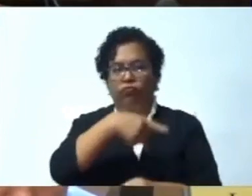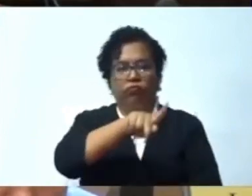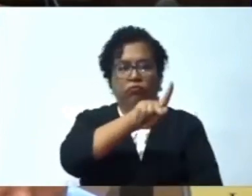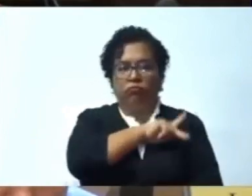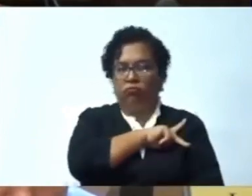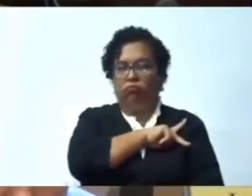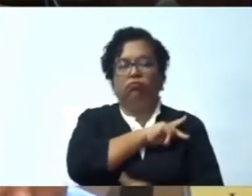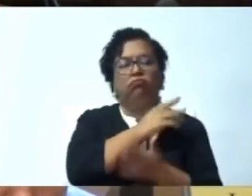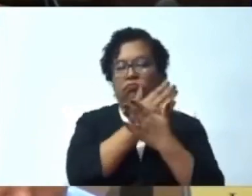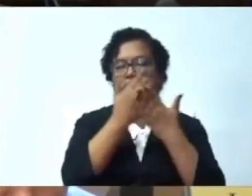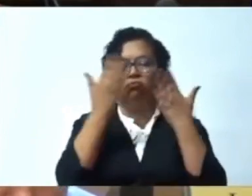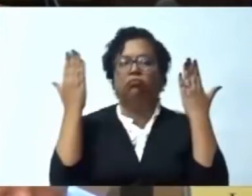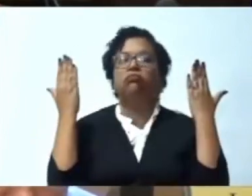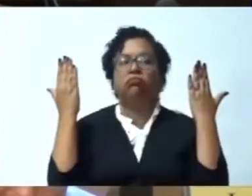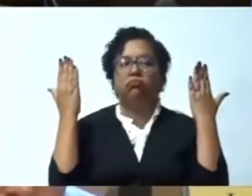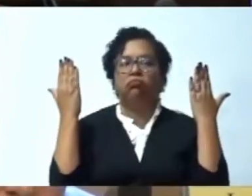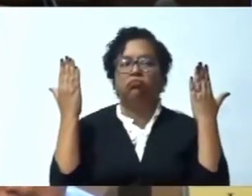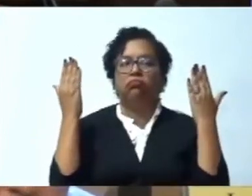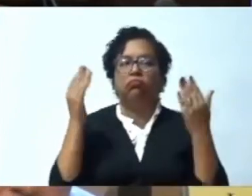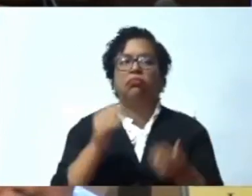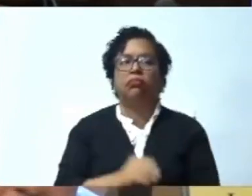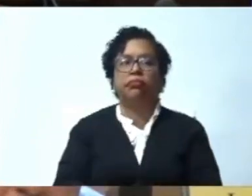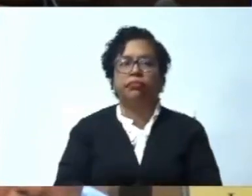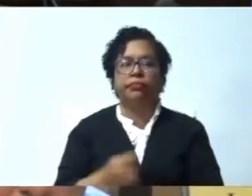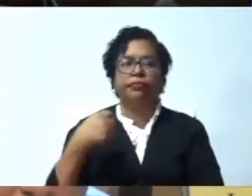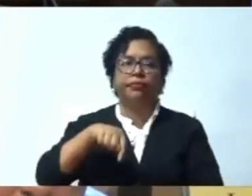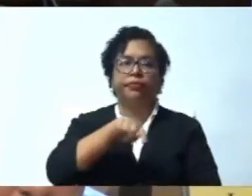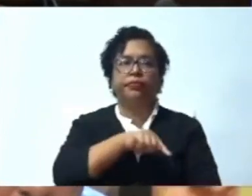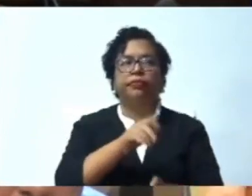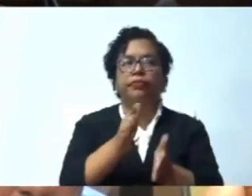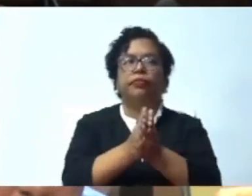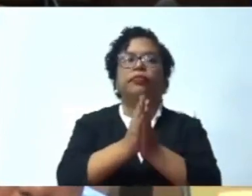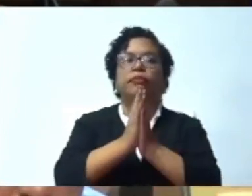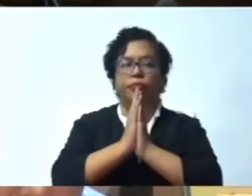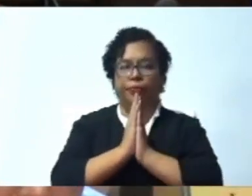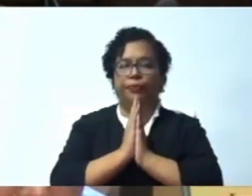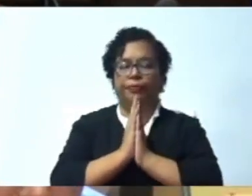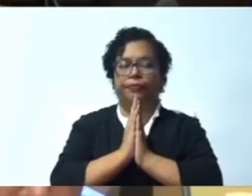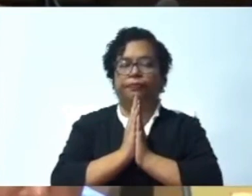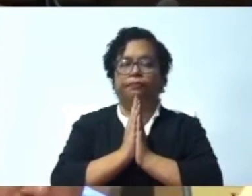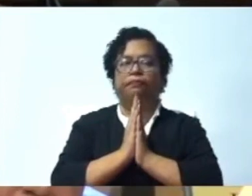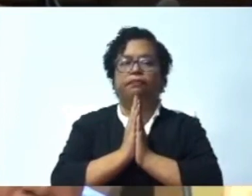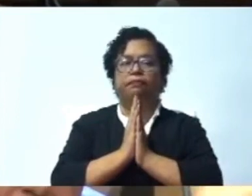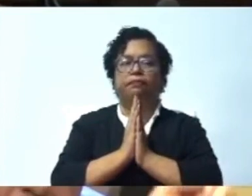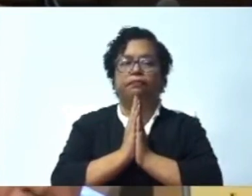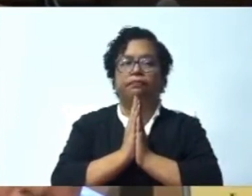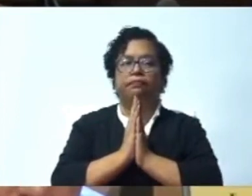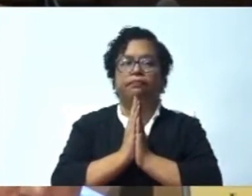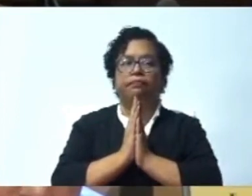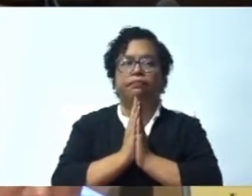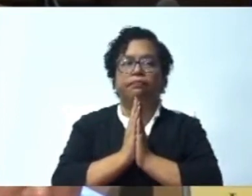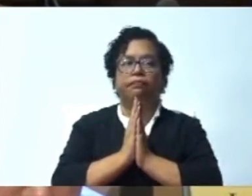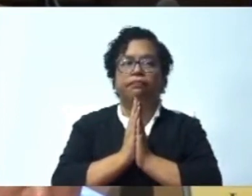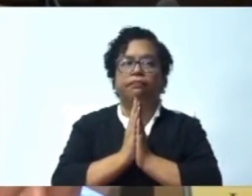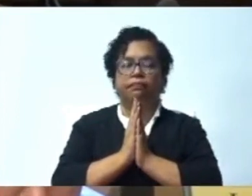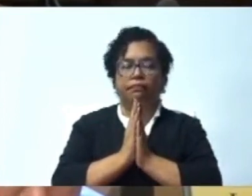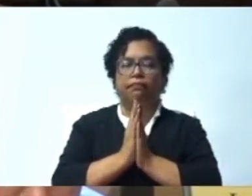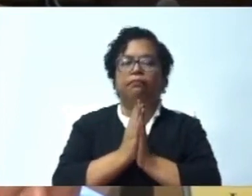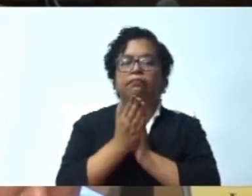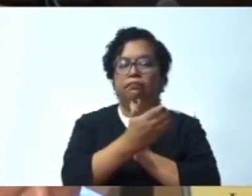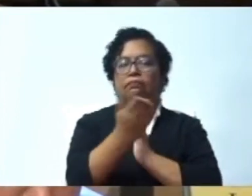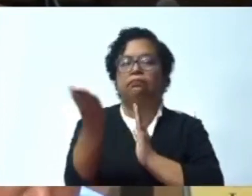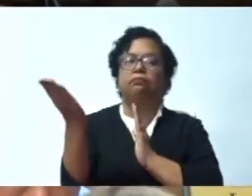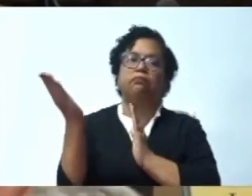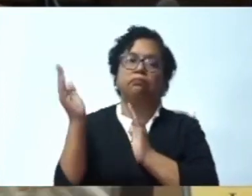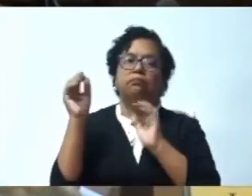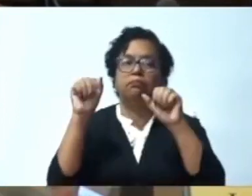nosotros le solicitamos, le solicitamos en este turno especial para que los legisladores,